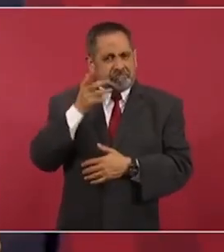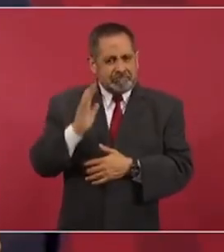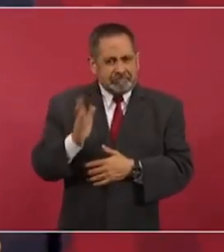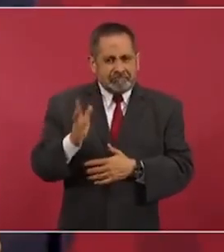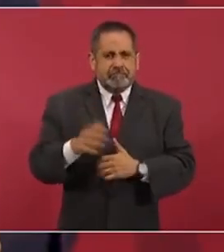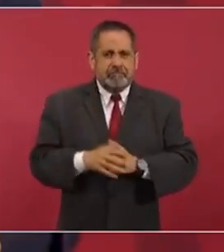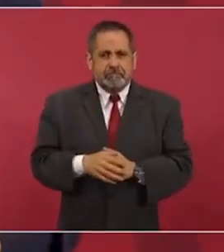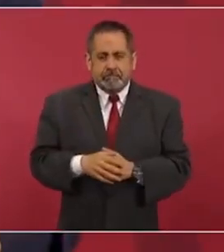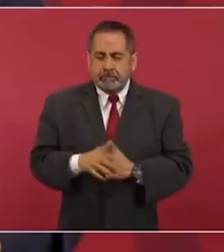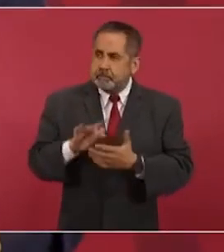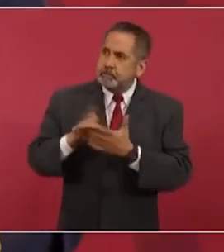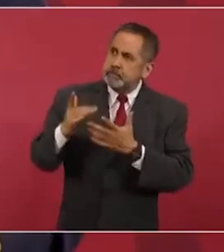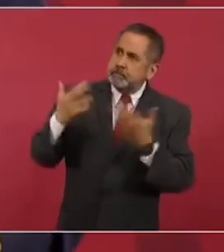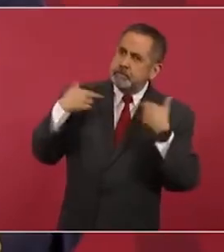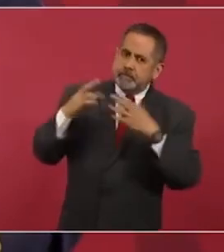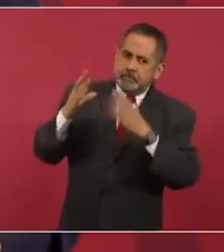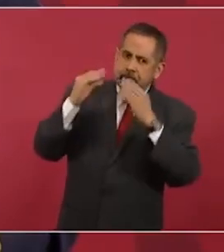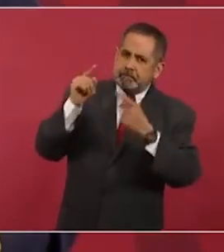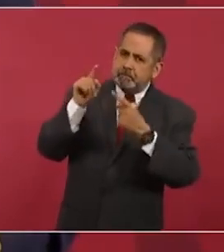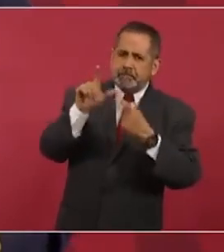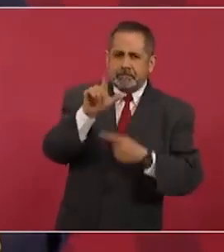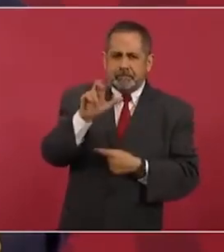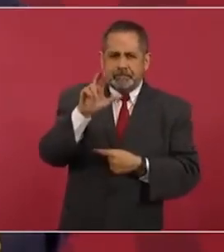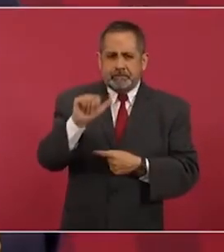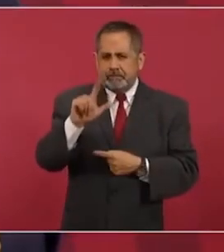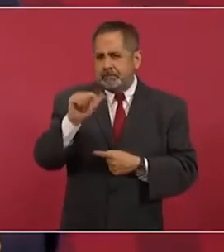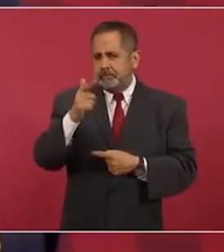gracias a mi maestro Lara Laguna